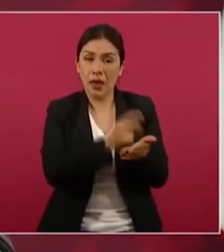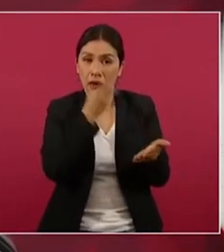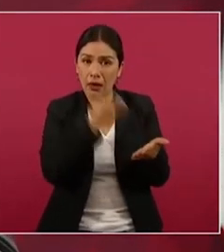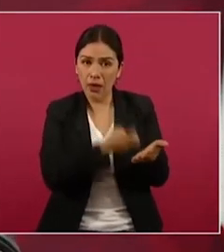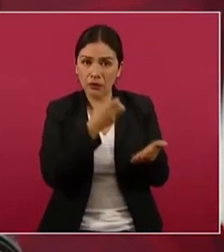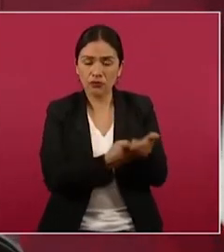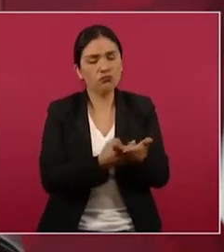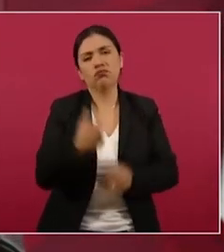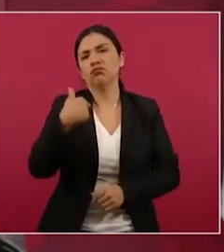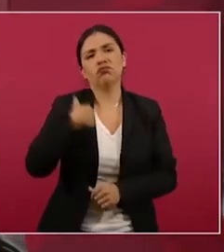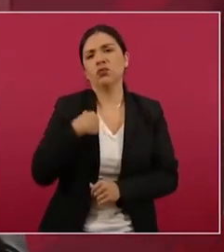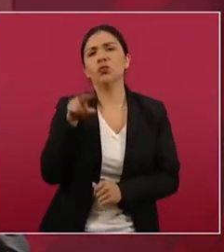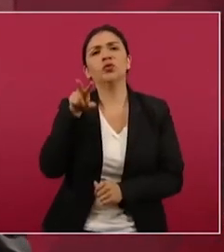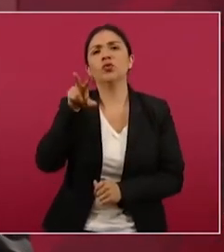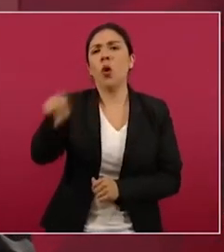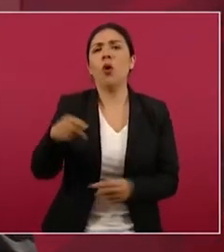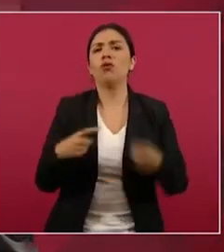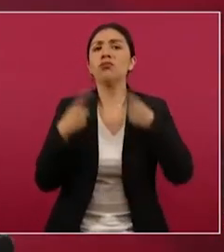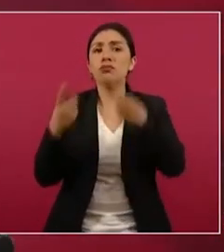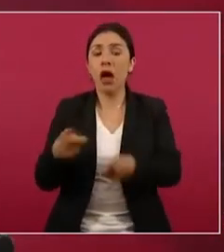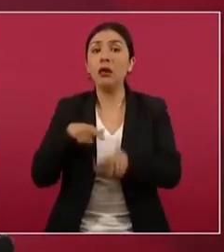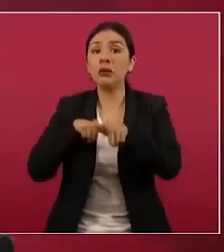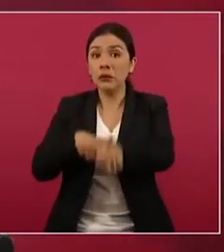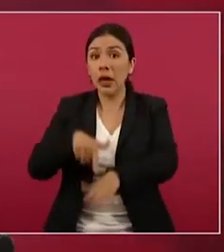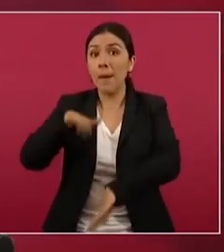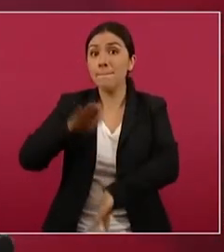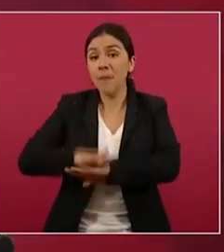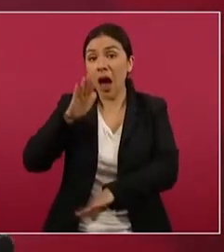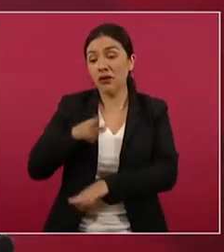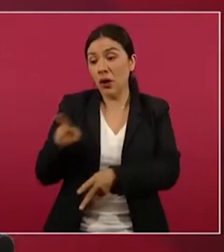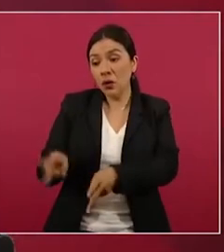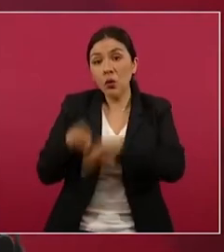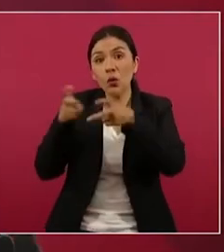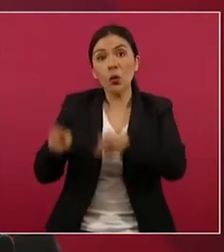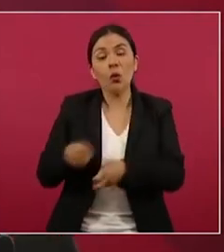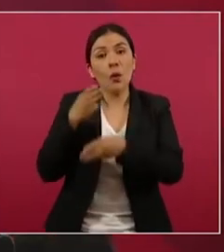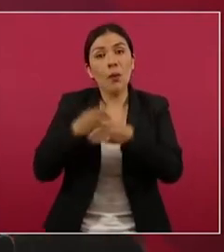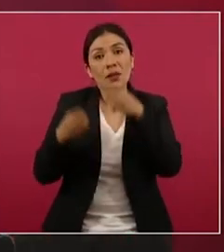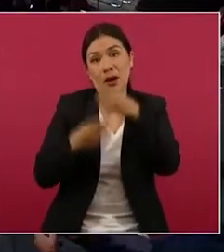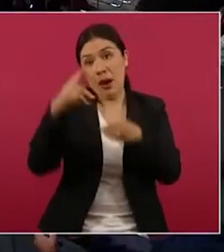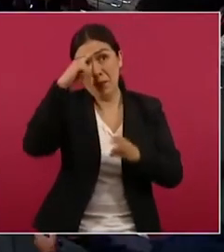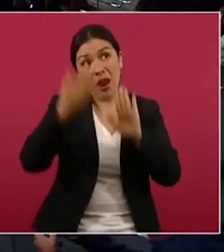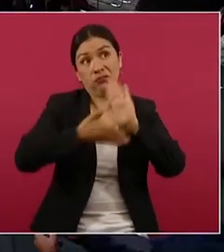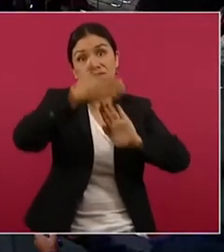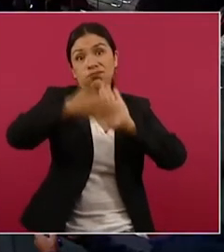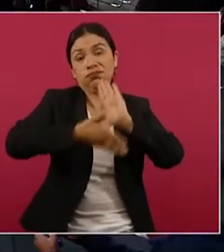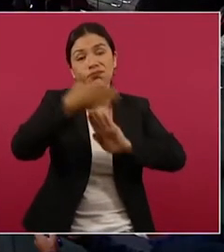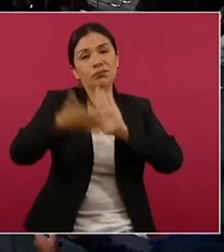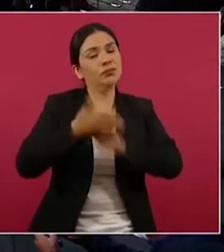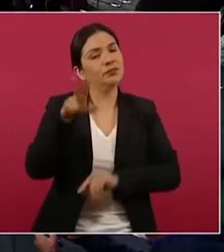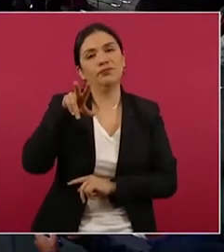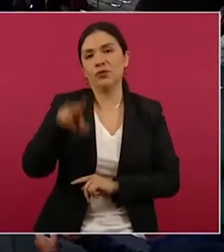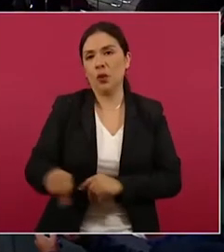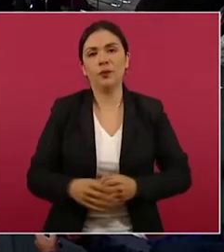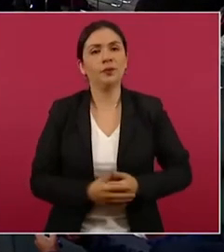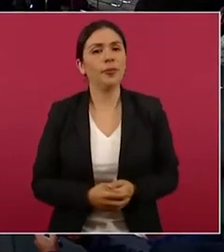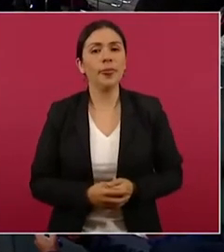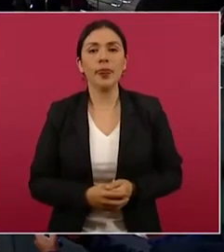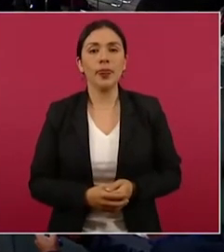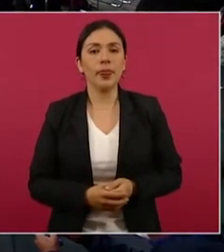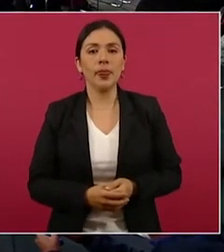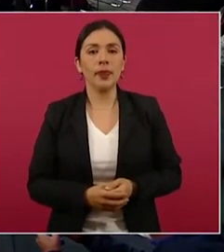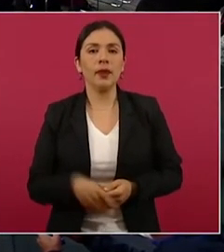que se extraiga material de construcción de